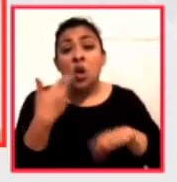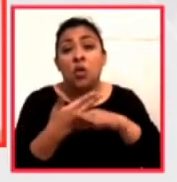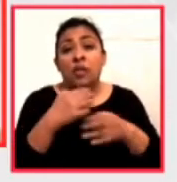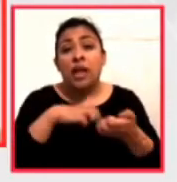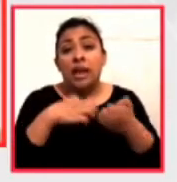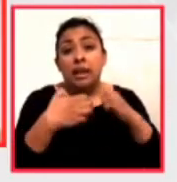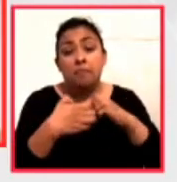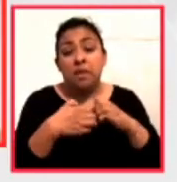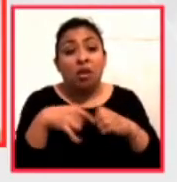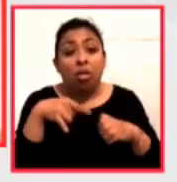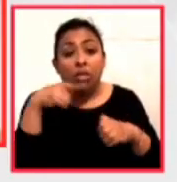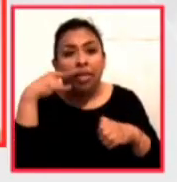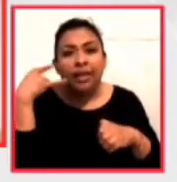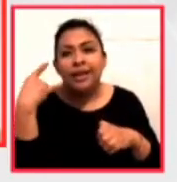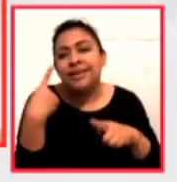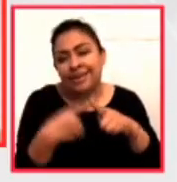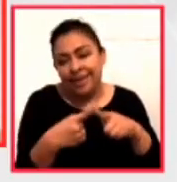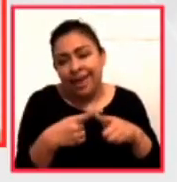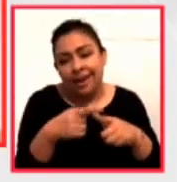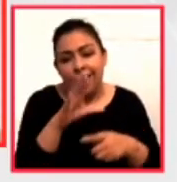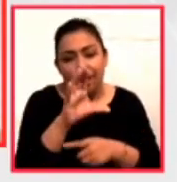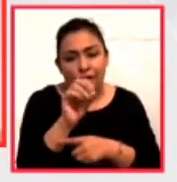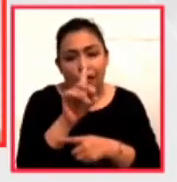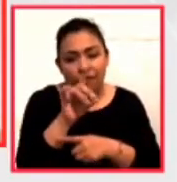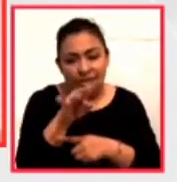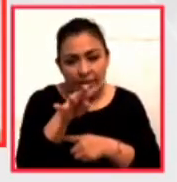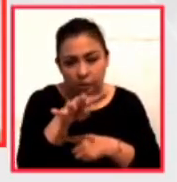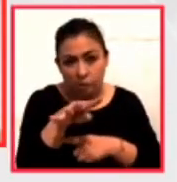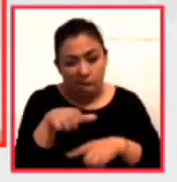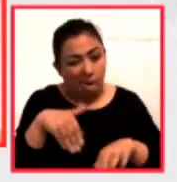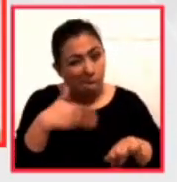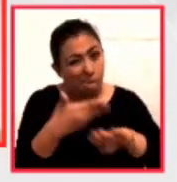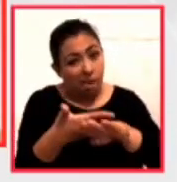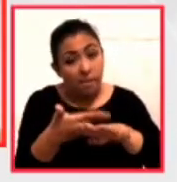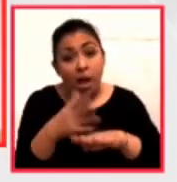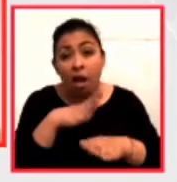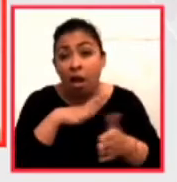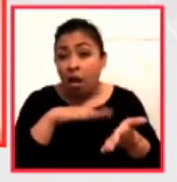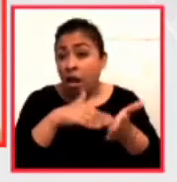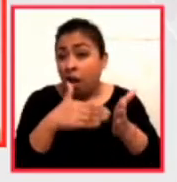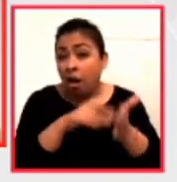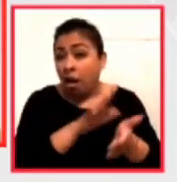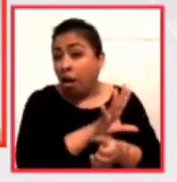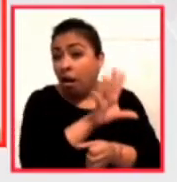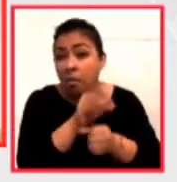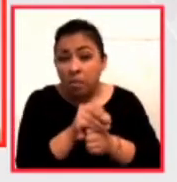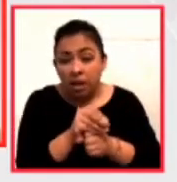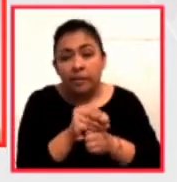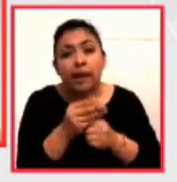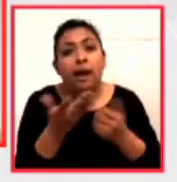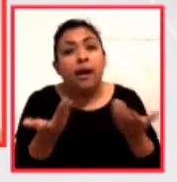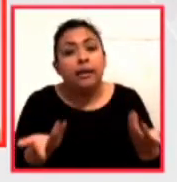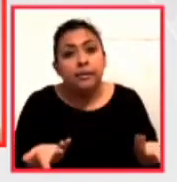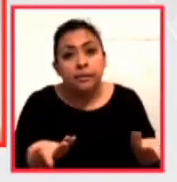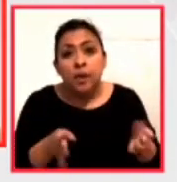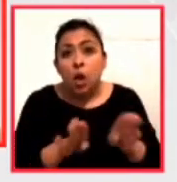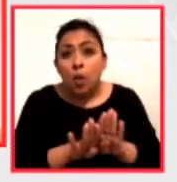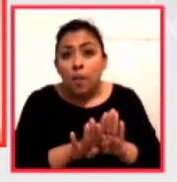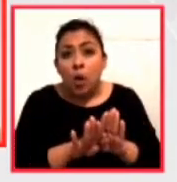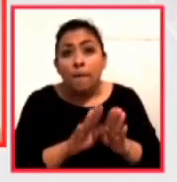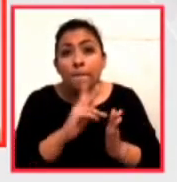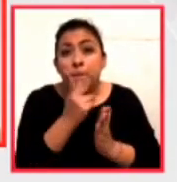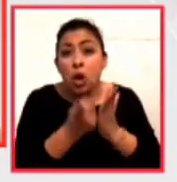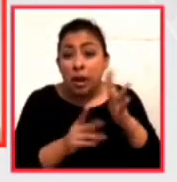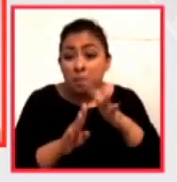al COVID-19 y para ello va a generar toda una estrategia que cierre de alguna manera todos los programas